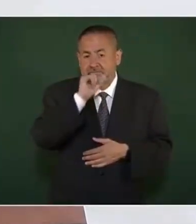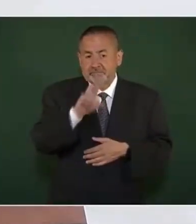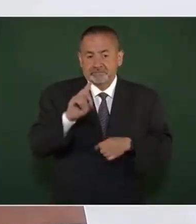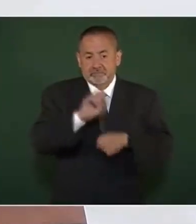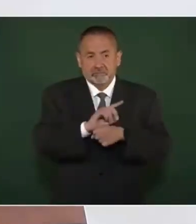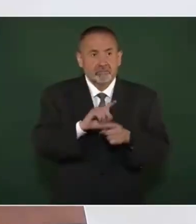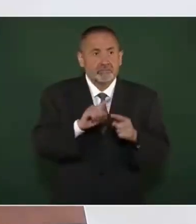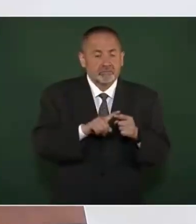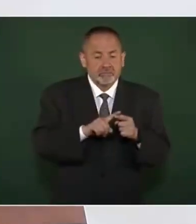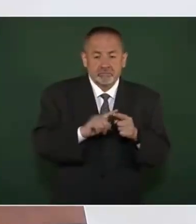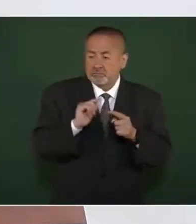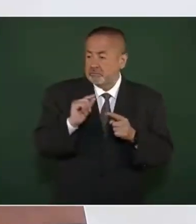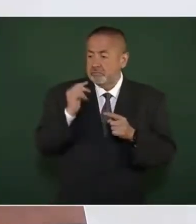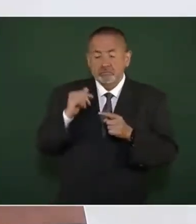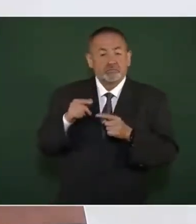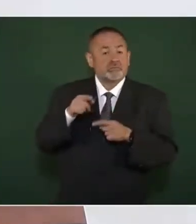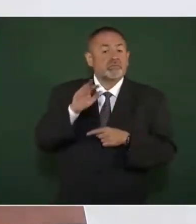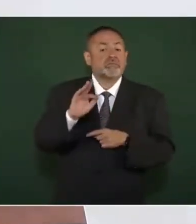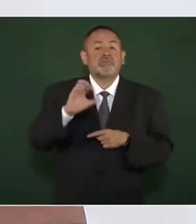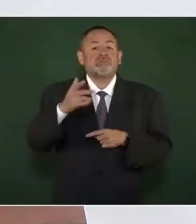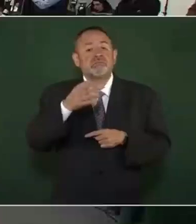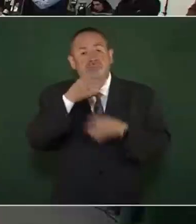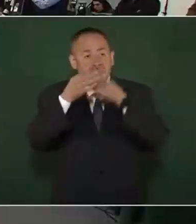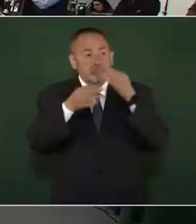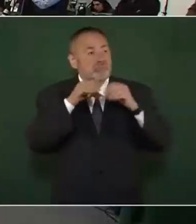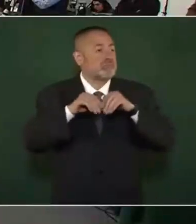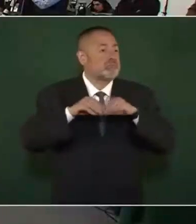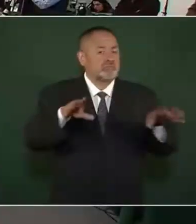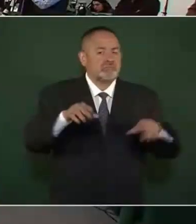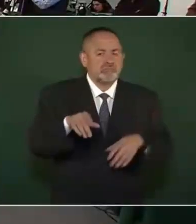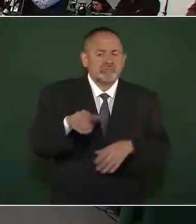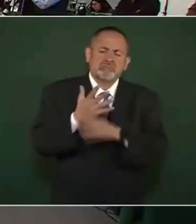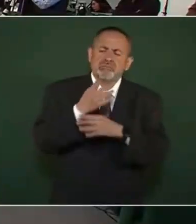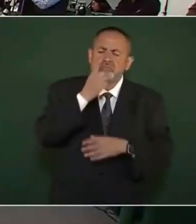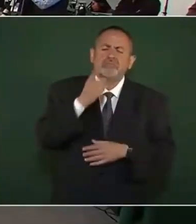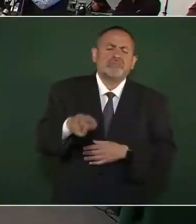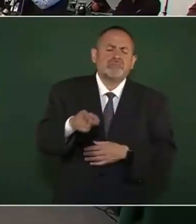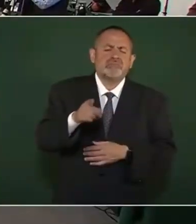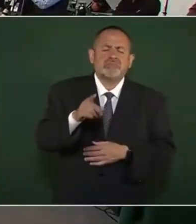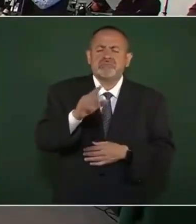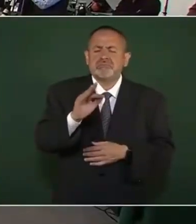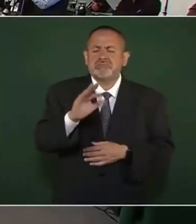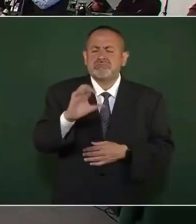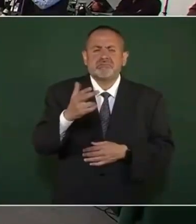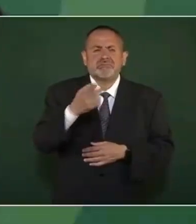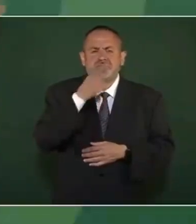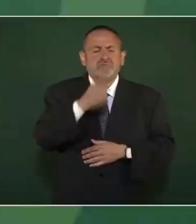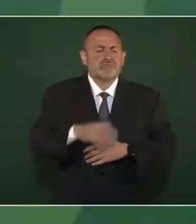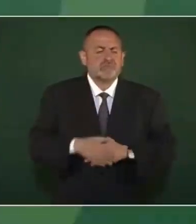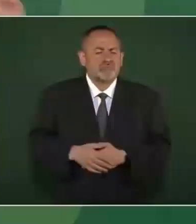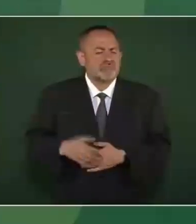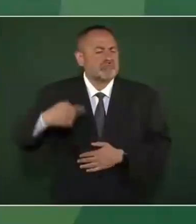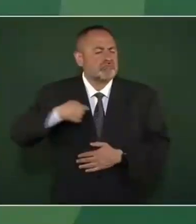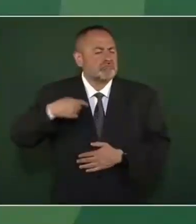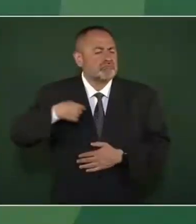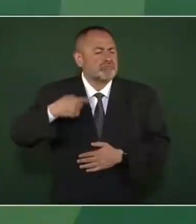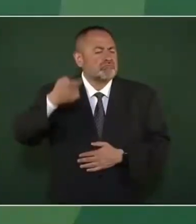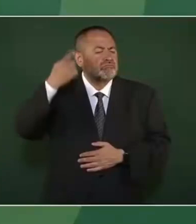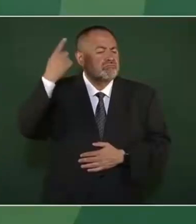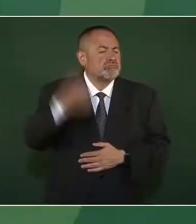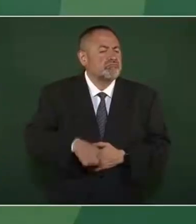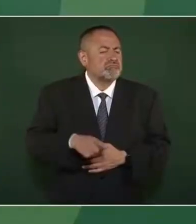su último comunicado sobre este tema. ¿Qué dice? Yo ordené